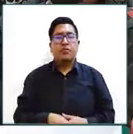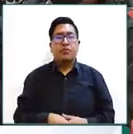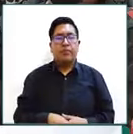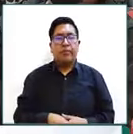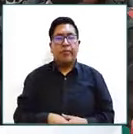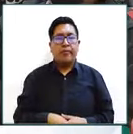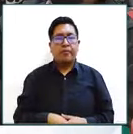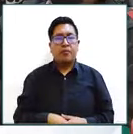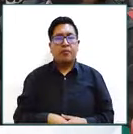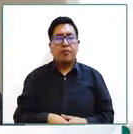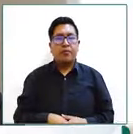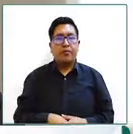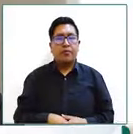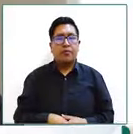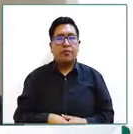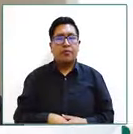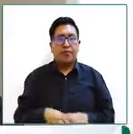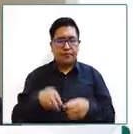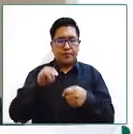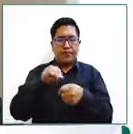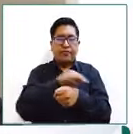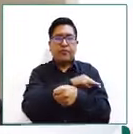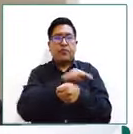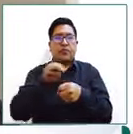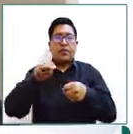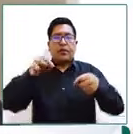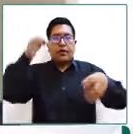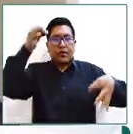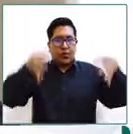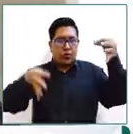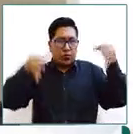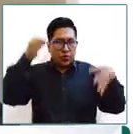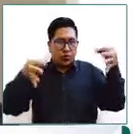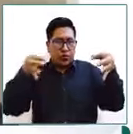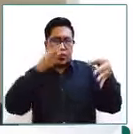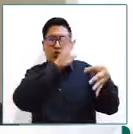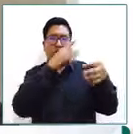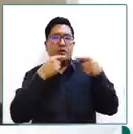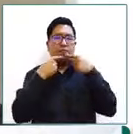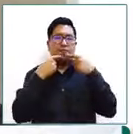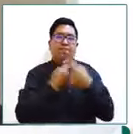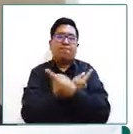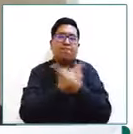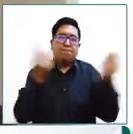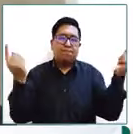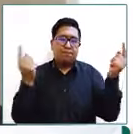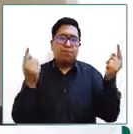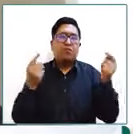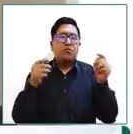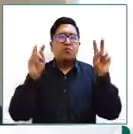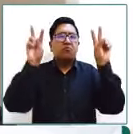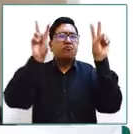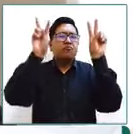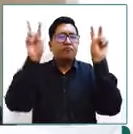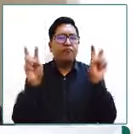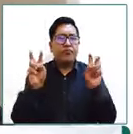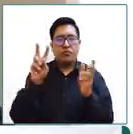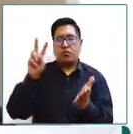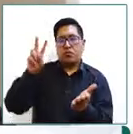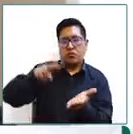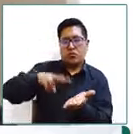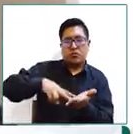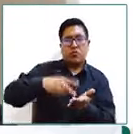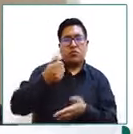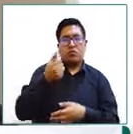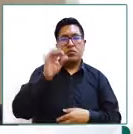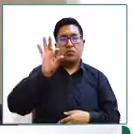un seporte del ministerio de justicia y transparencia institucional que hace referencia a la gestión 2019